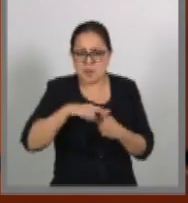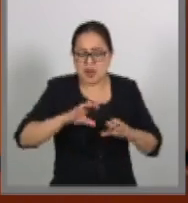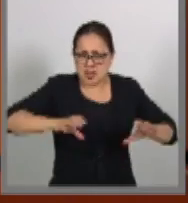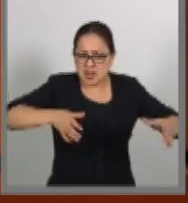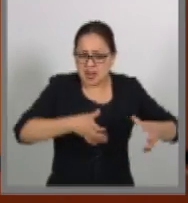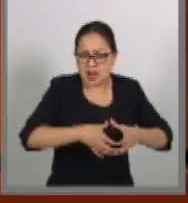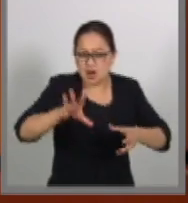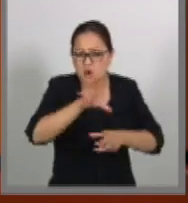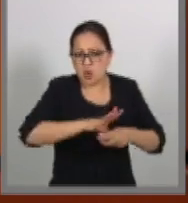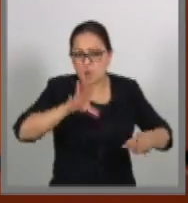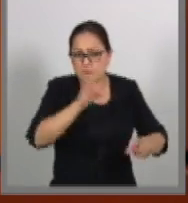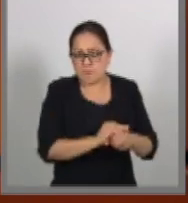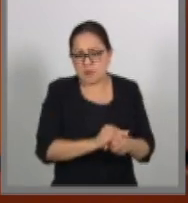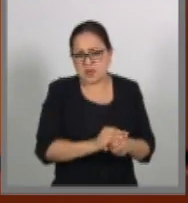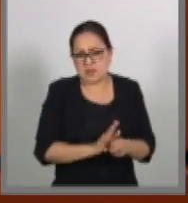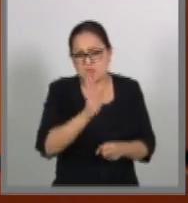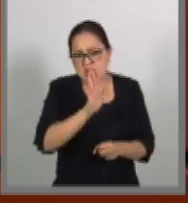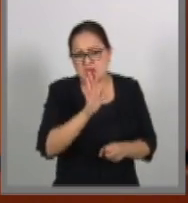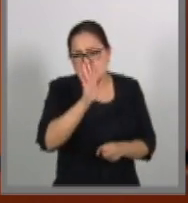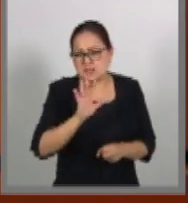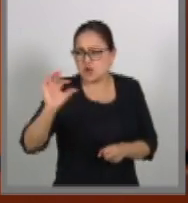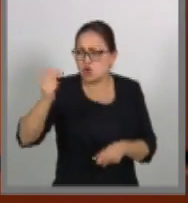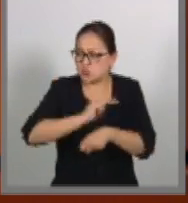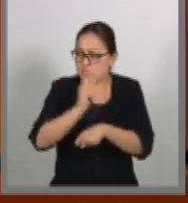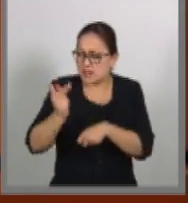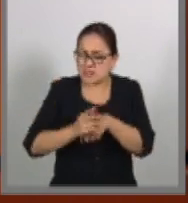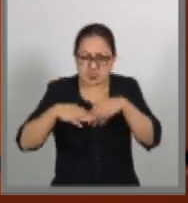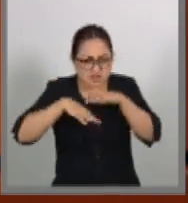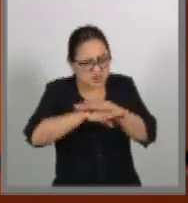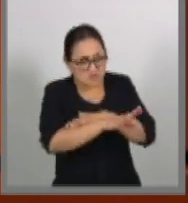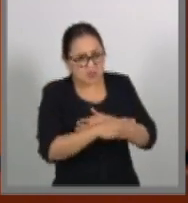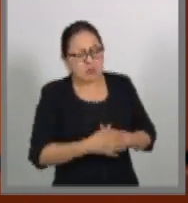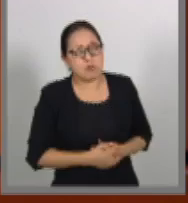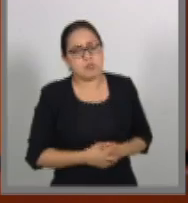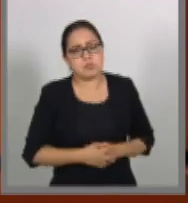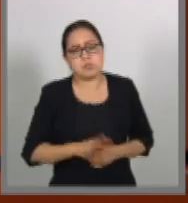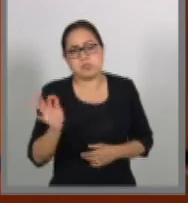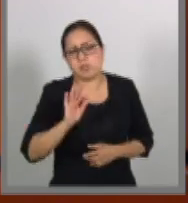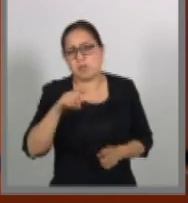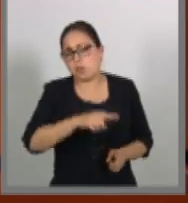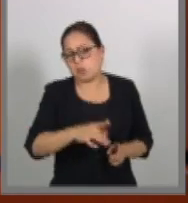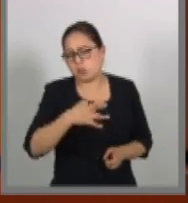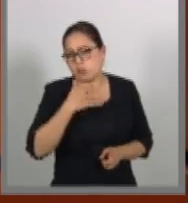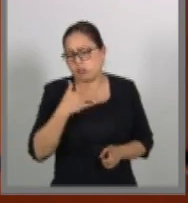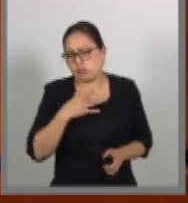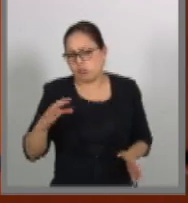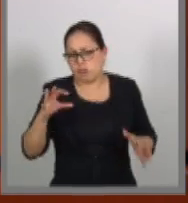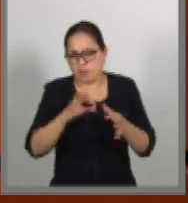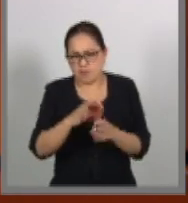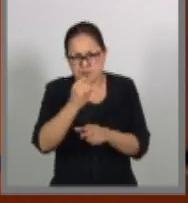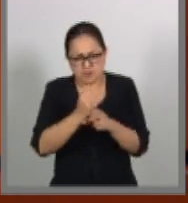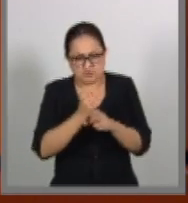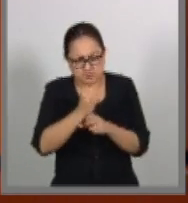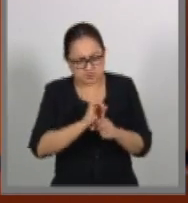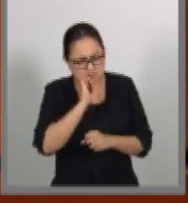completos, de presencia extranjera. Le vamos a dar facultades de que hagan investigación,